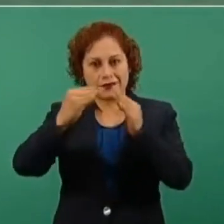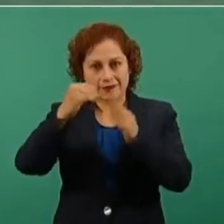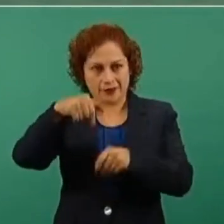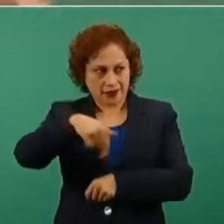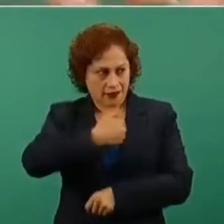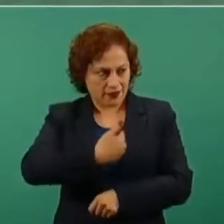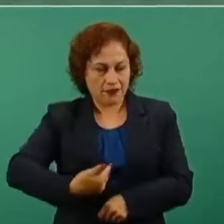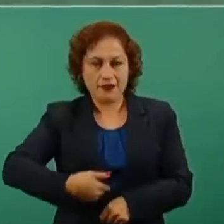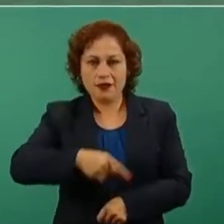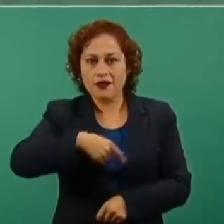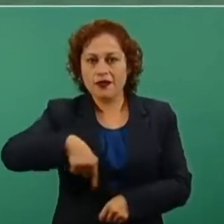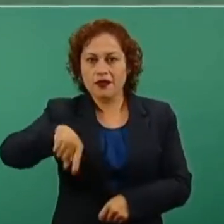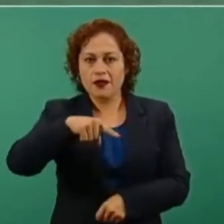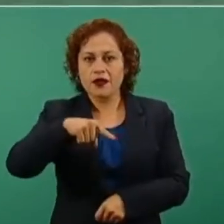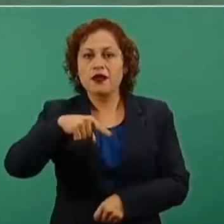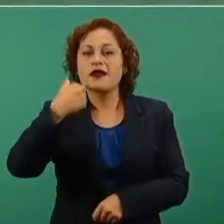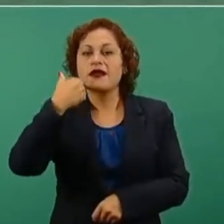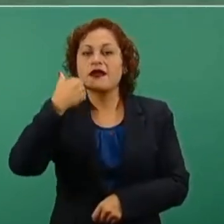Imagínense eso.